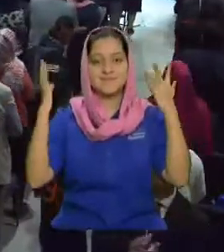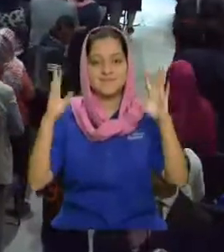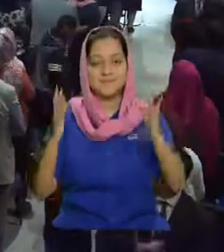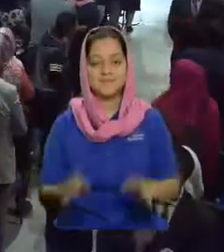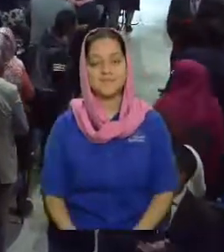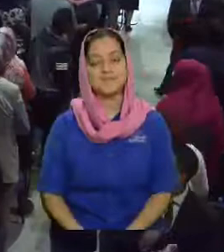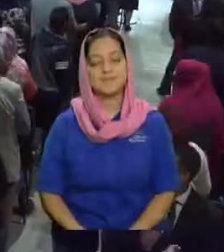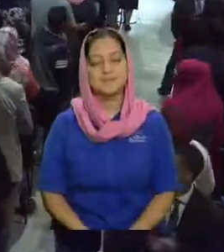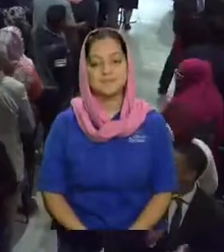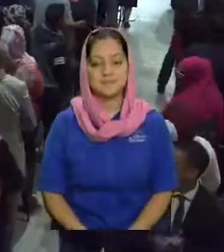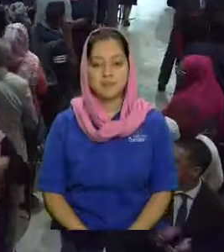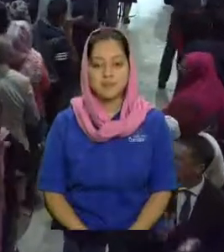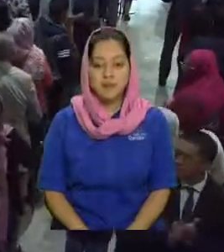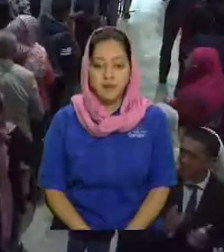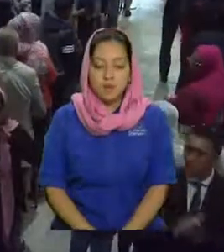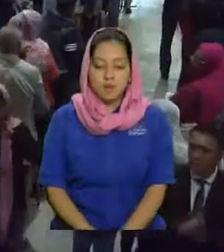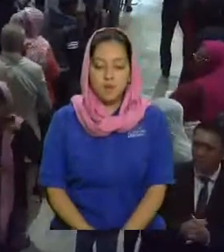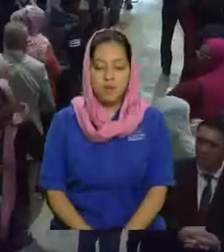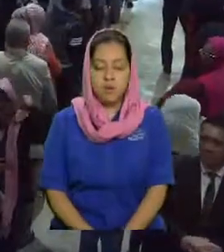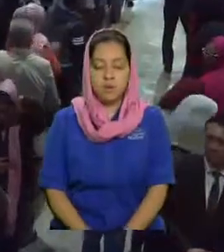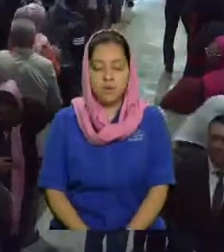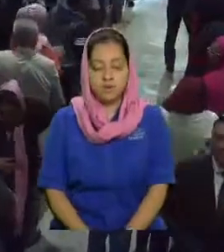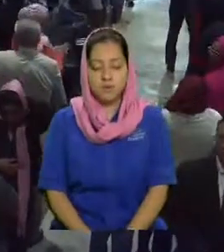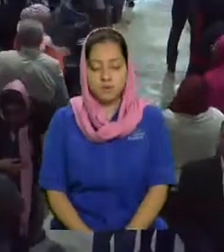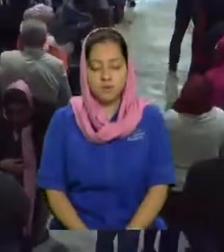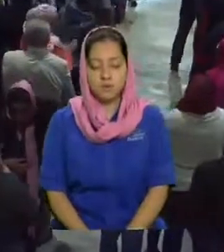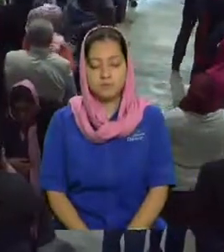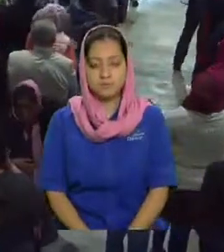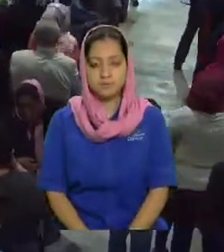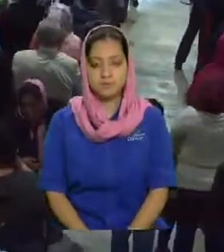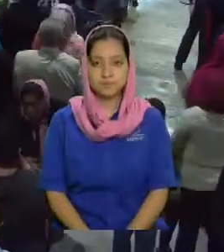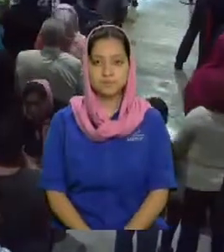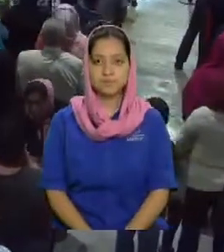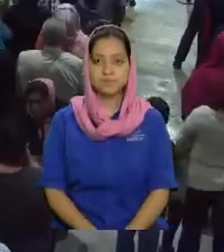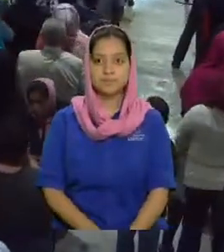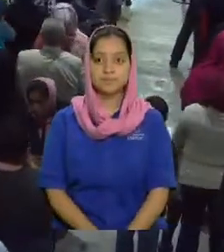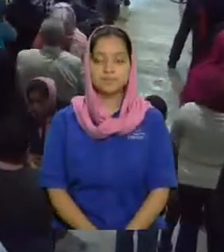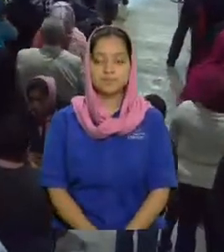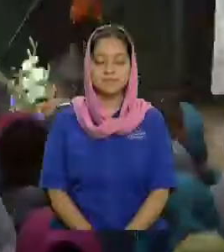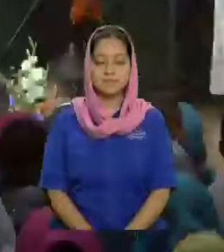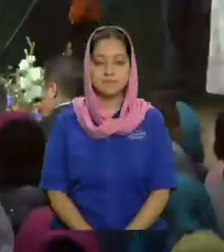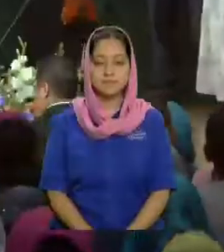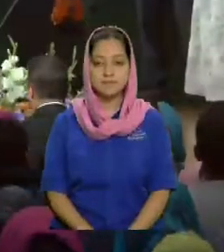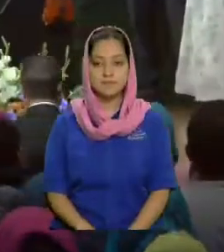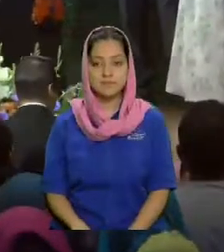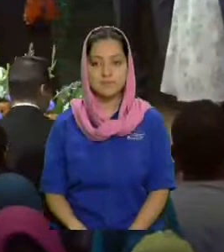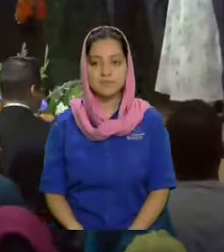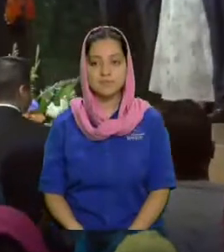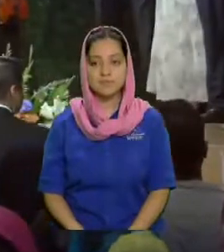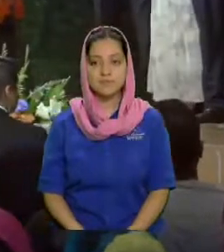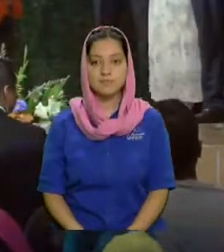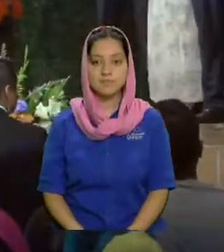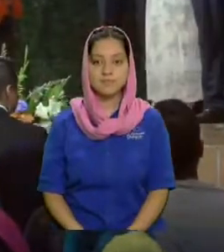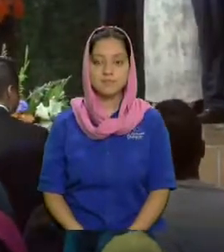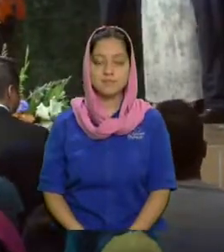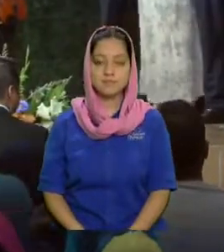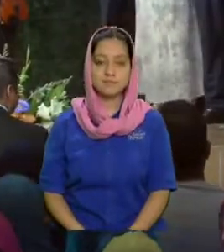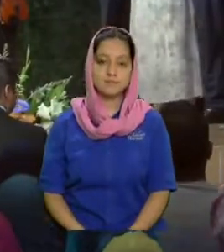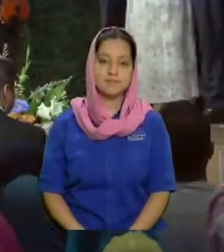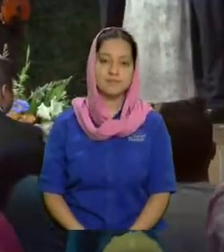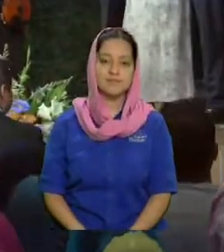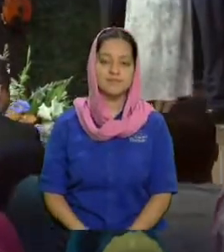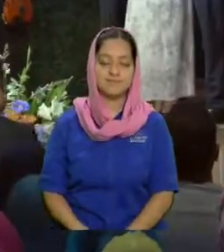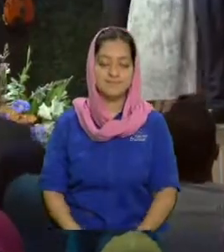bienvenido mi hermano ven para acá vamos a orar habrá alguien más bienvenido aquí viene otra persona